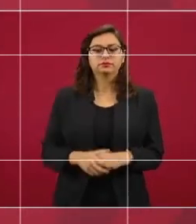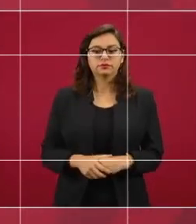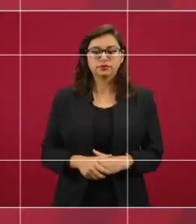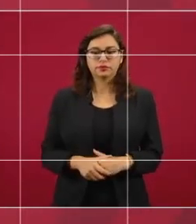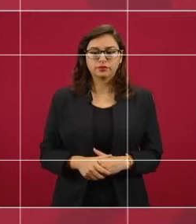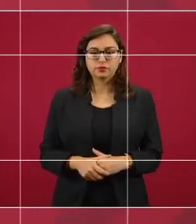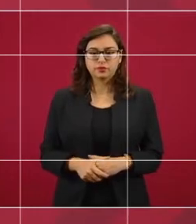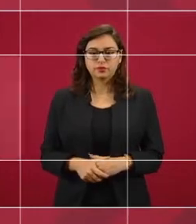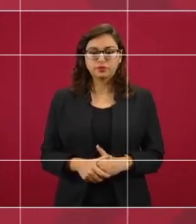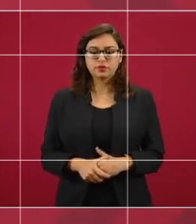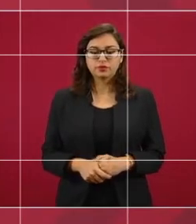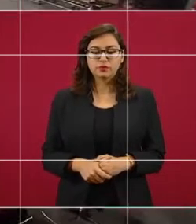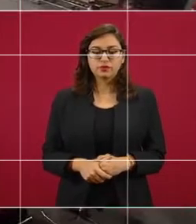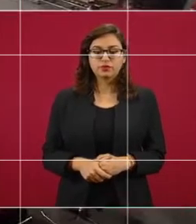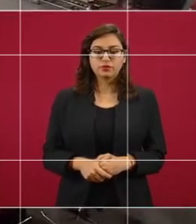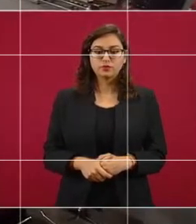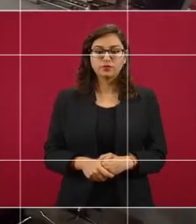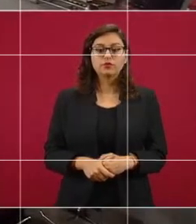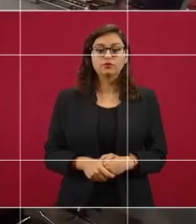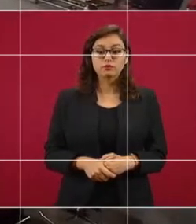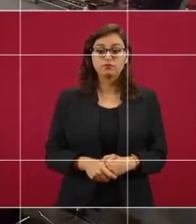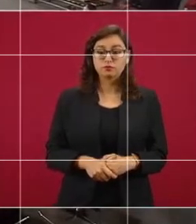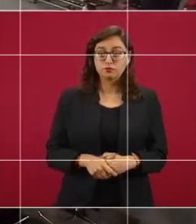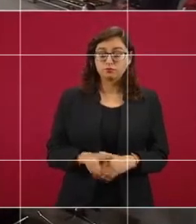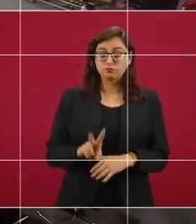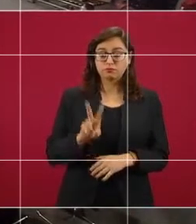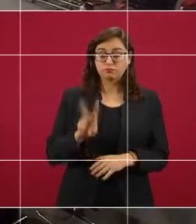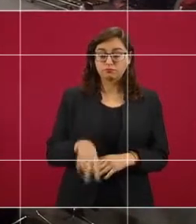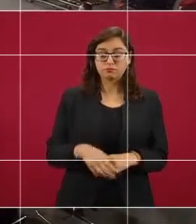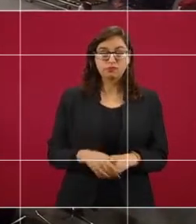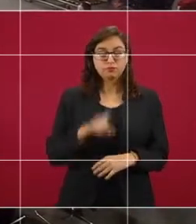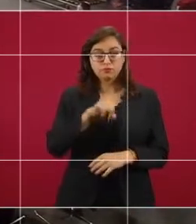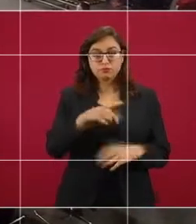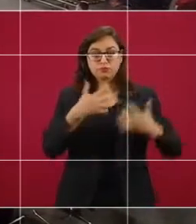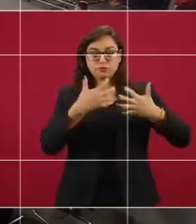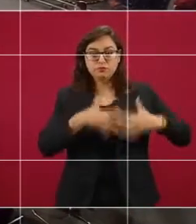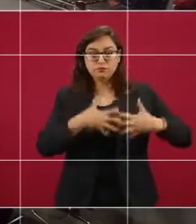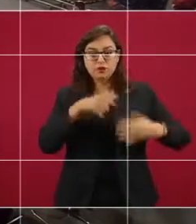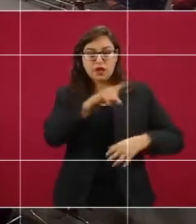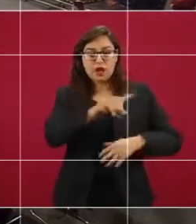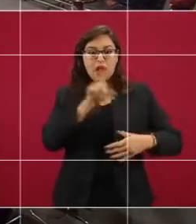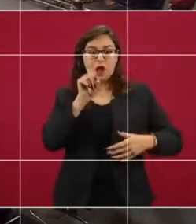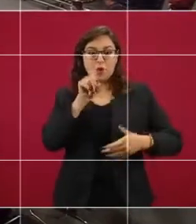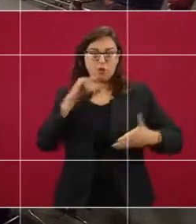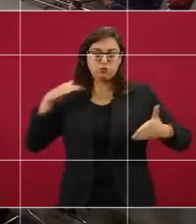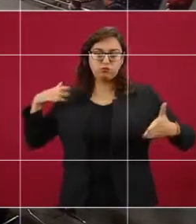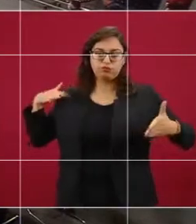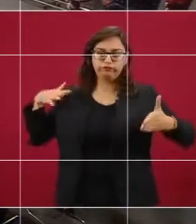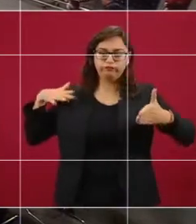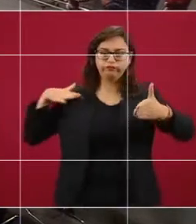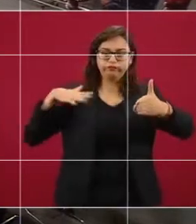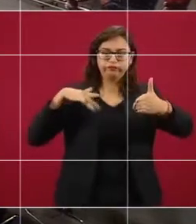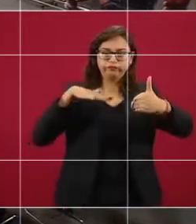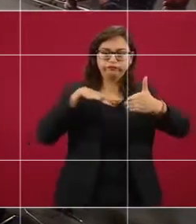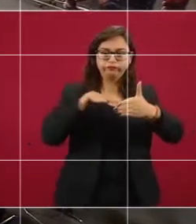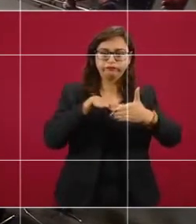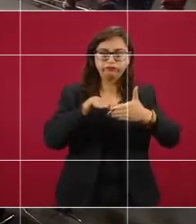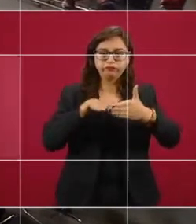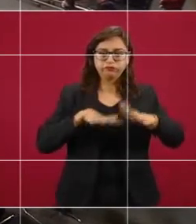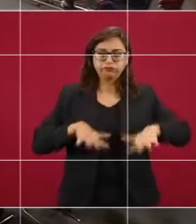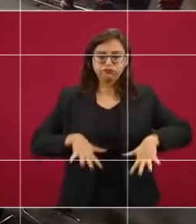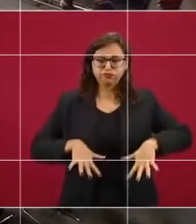desfogó mucha agua de la presa Peñita porque